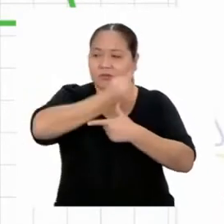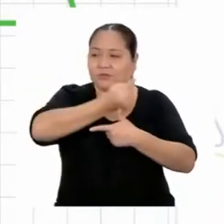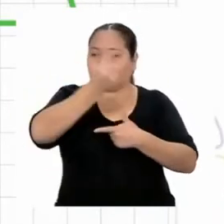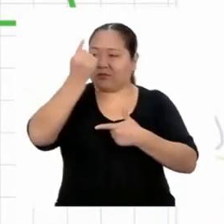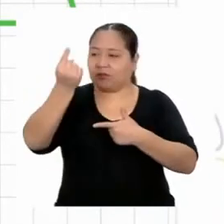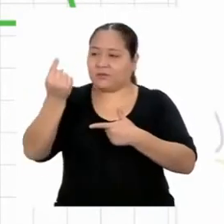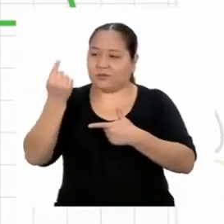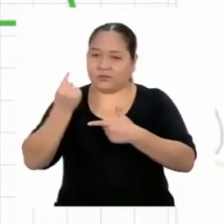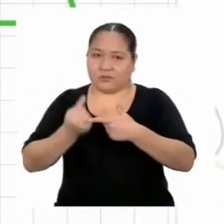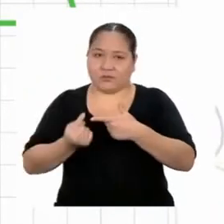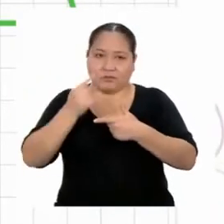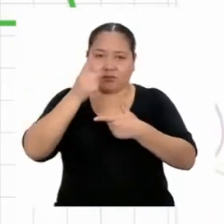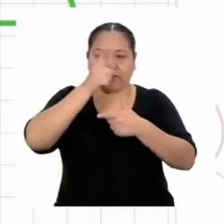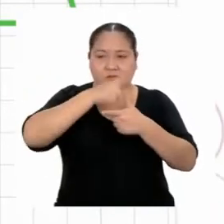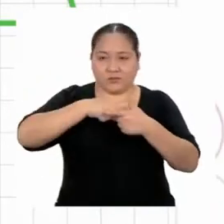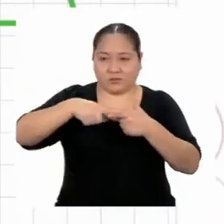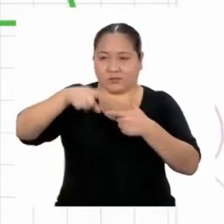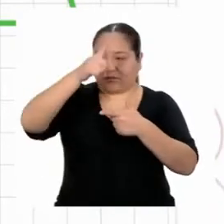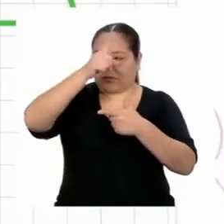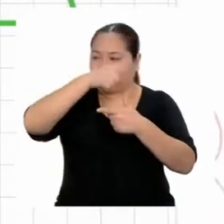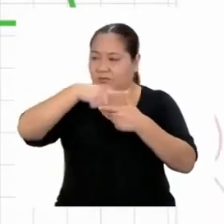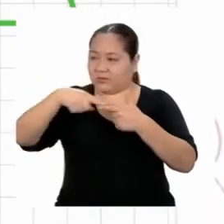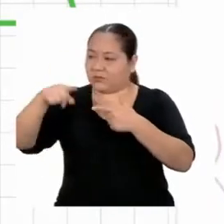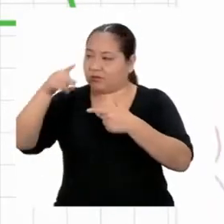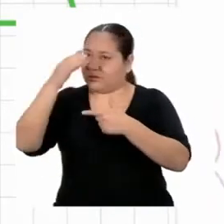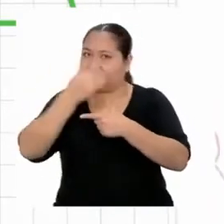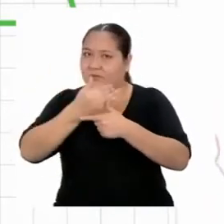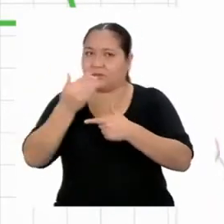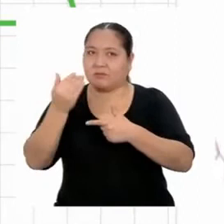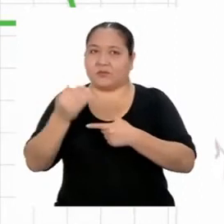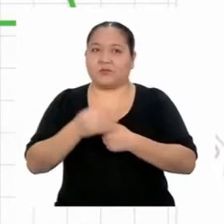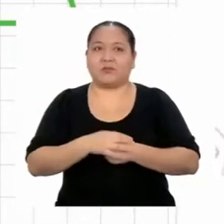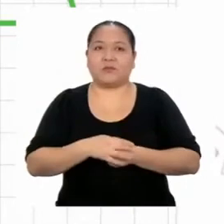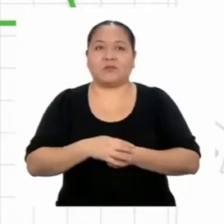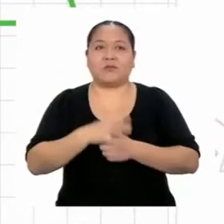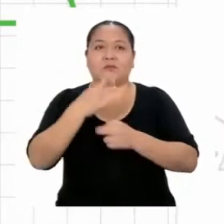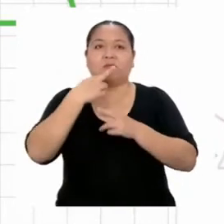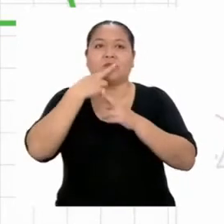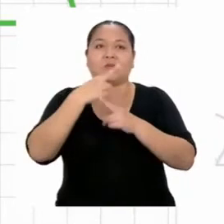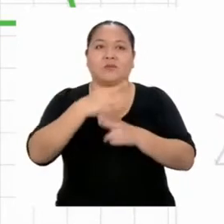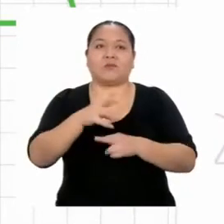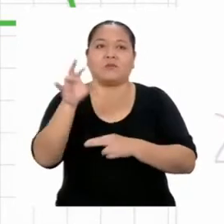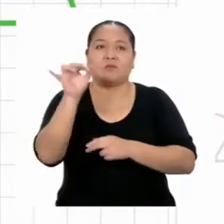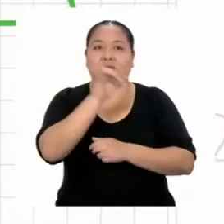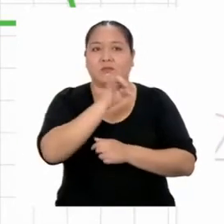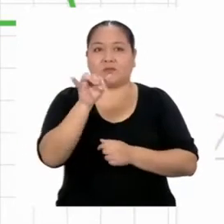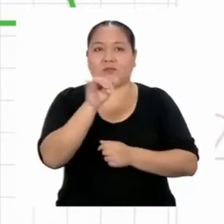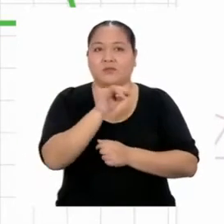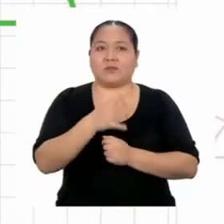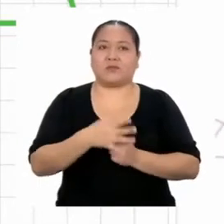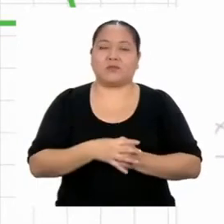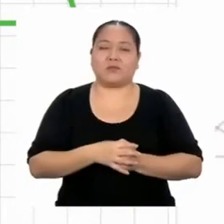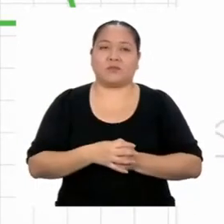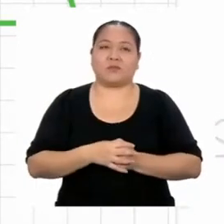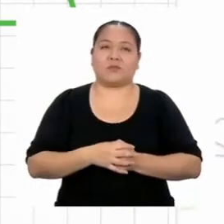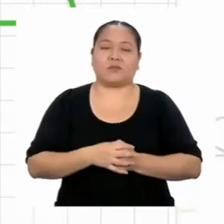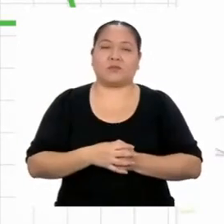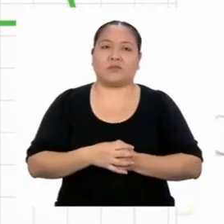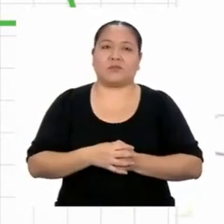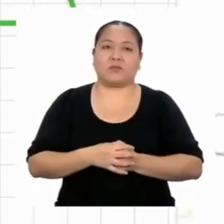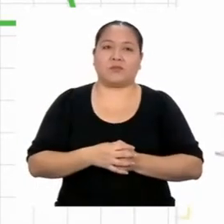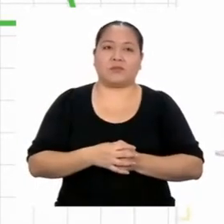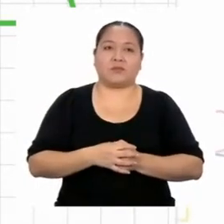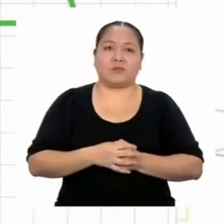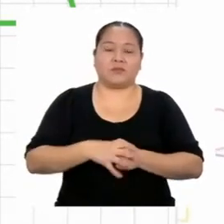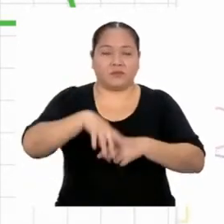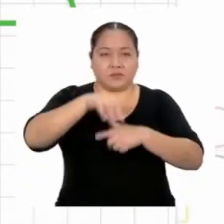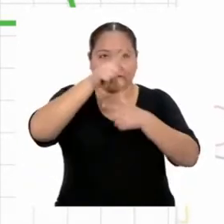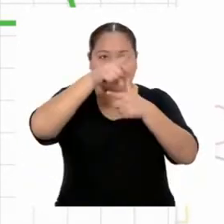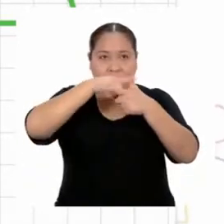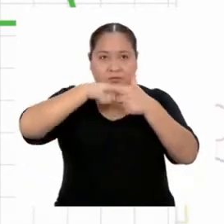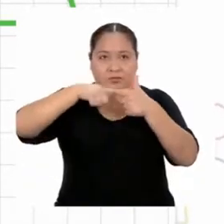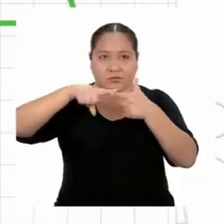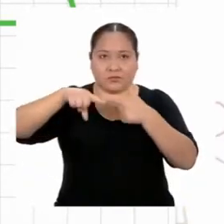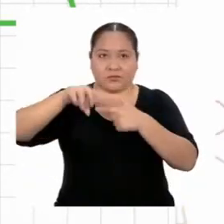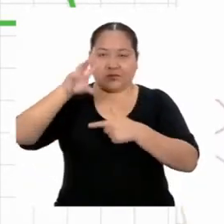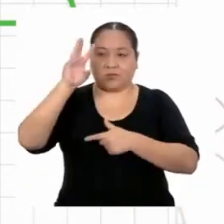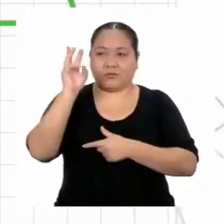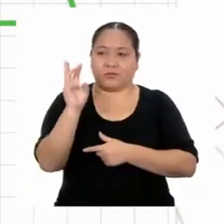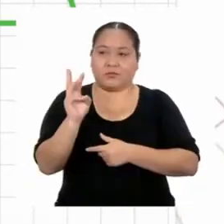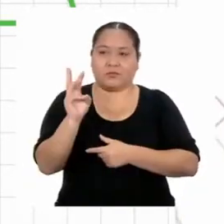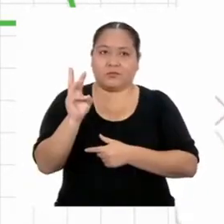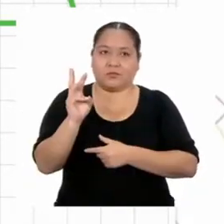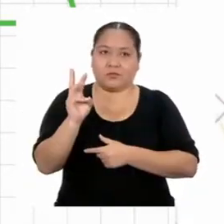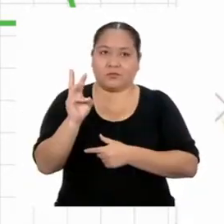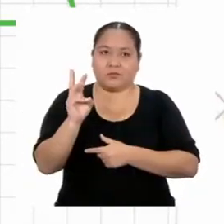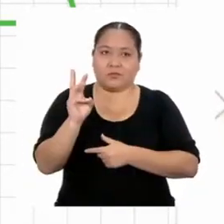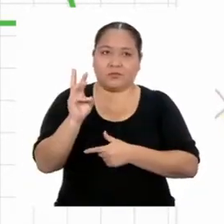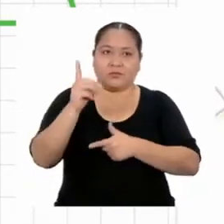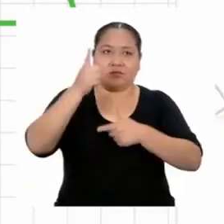lados con su correspondiente de la otra figura, el resultado siempre va a ser el mismo. Si dividimos el lado que mide 6